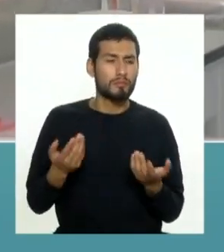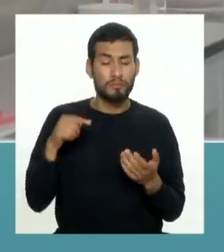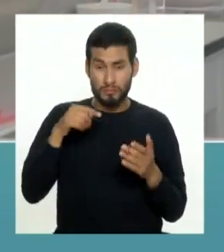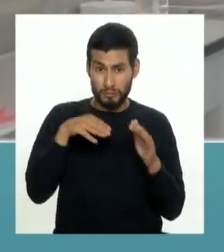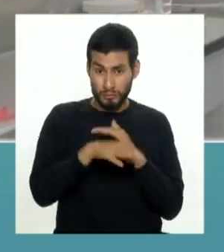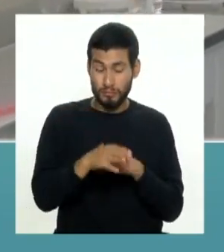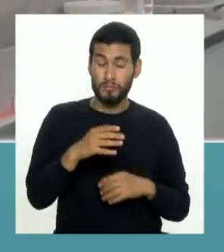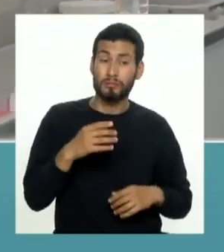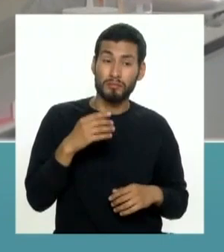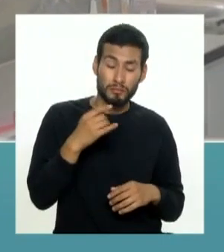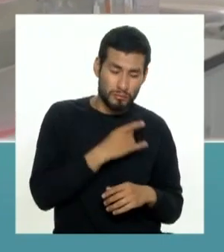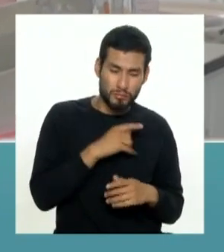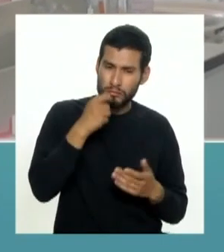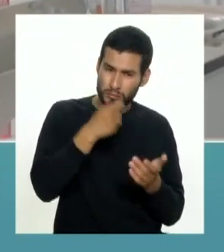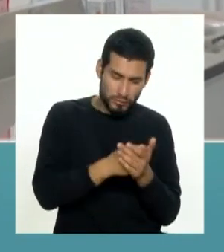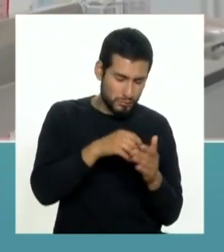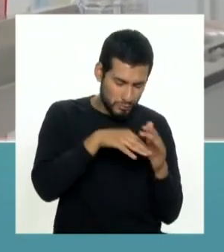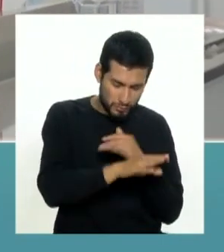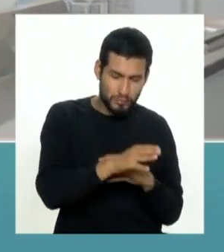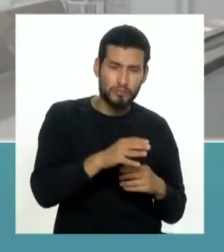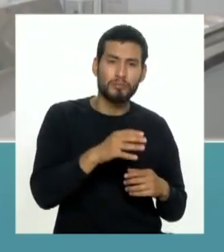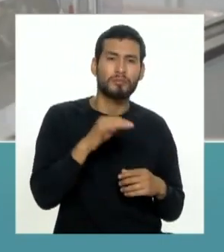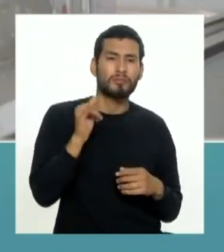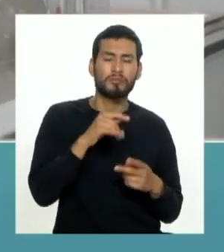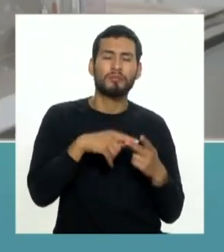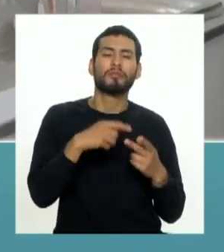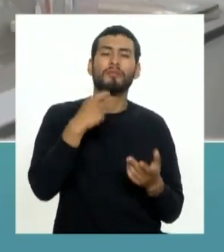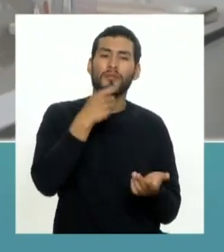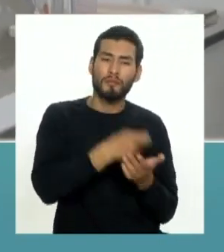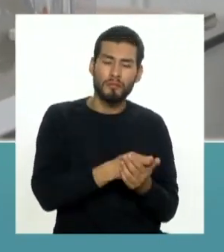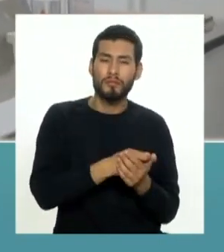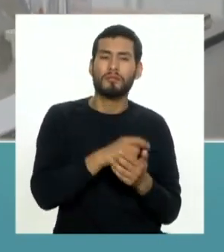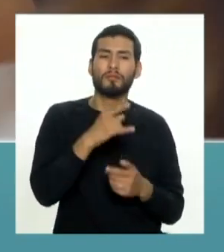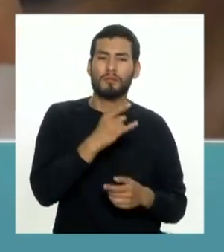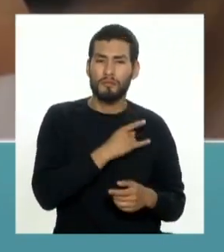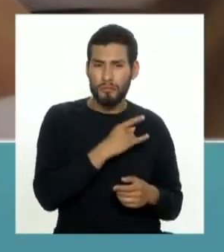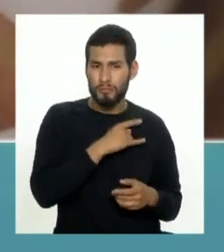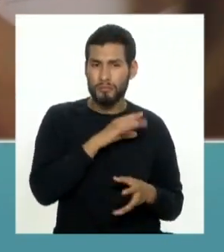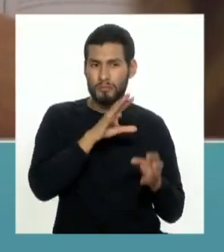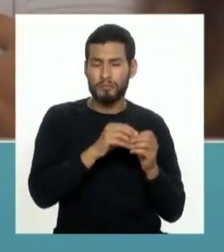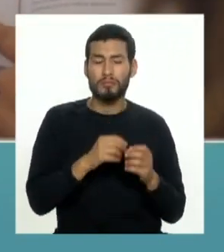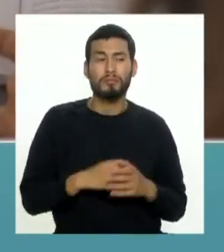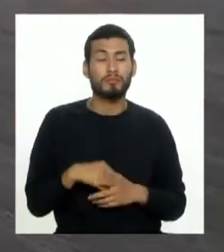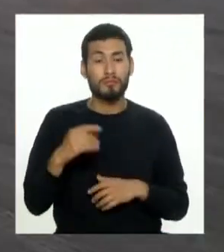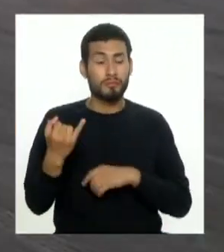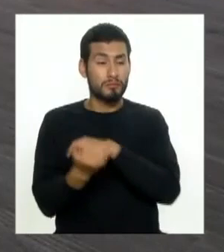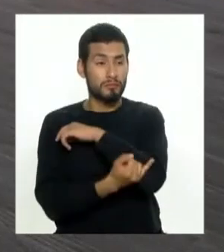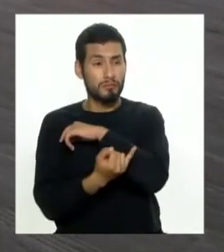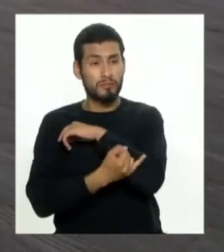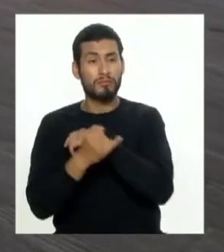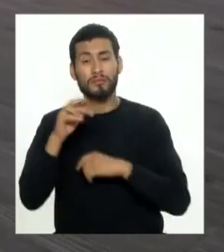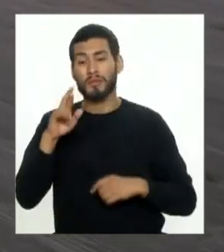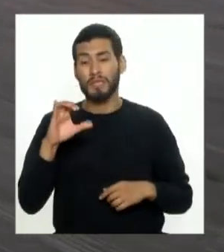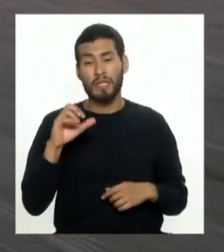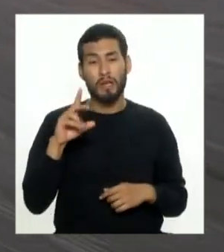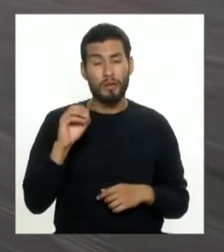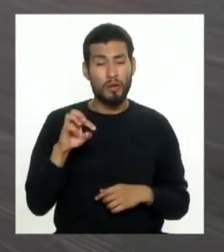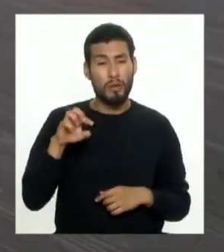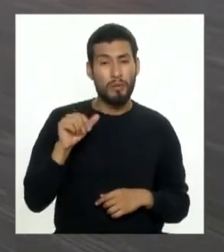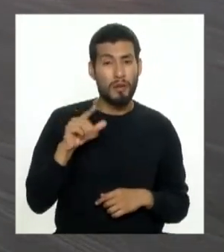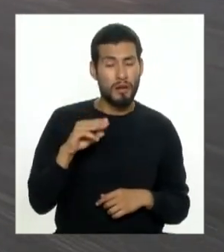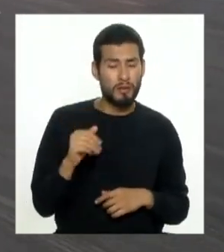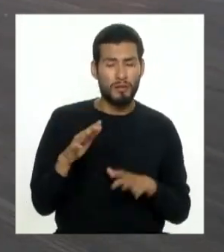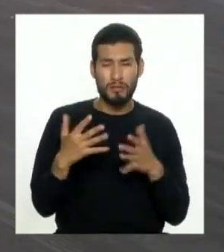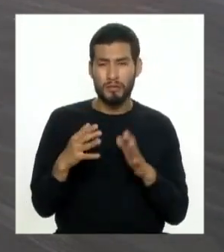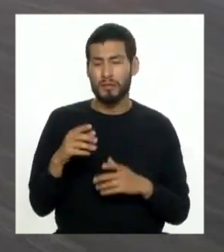que ingresan cubrirle todos los gastos del ingreso y los gastos que implica la universidad hay institutos como el instituto Ricardo Palma que más o menos